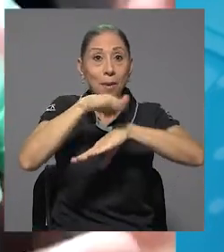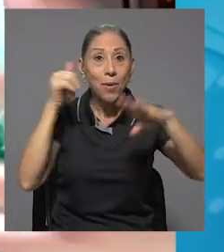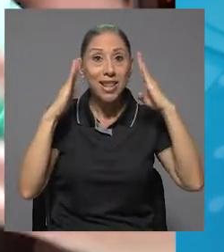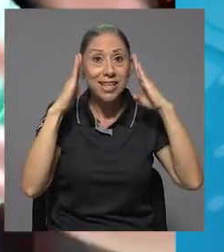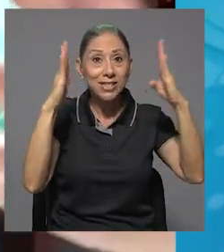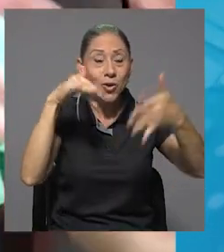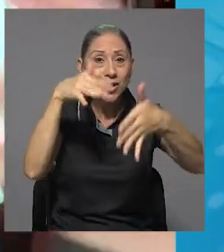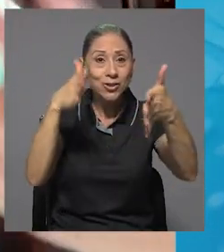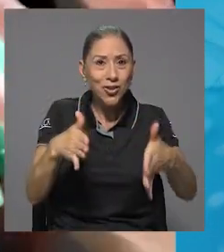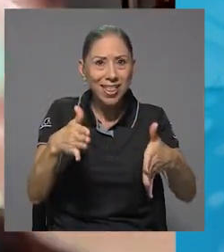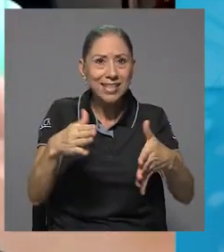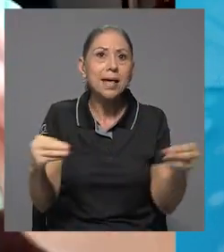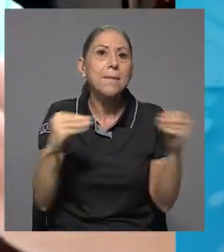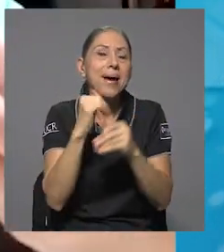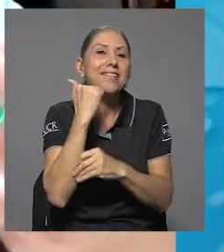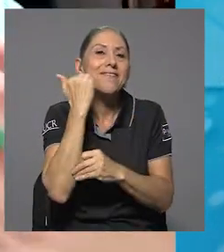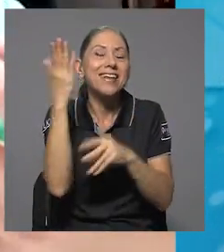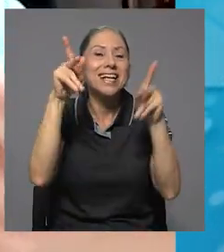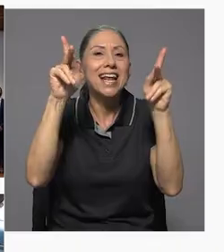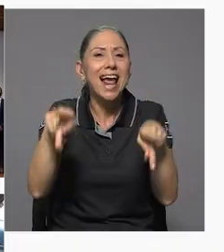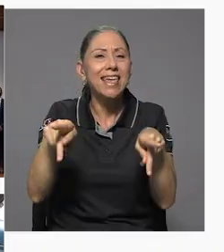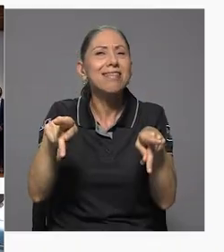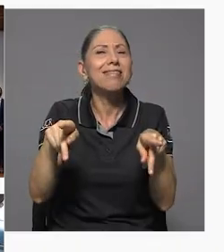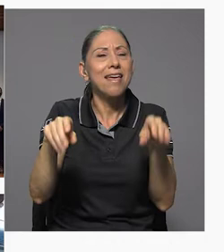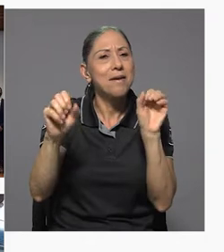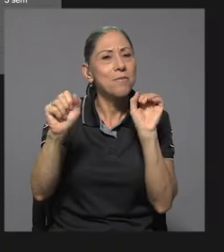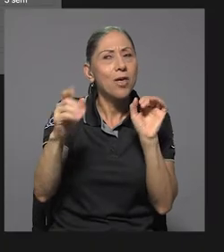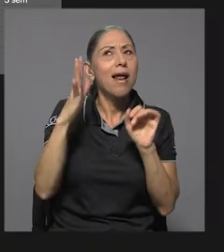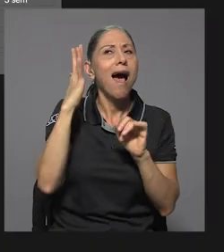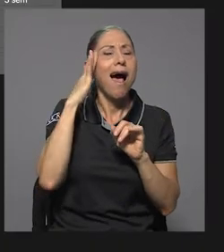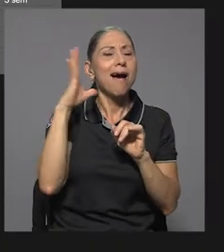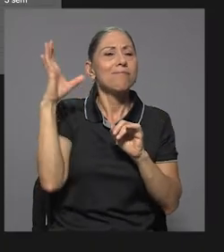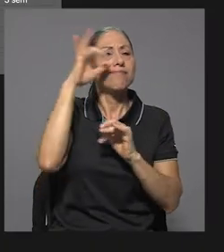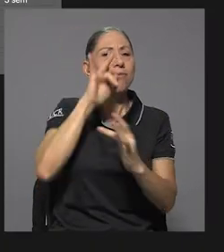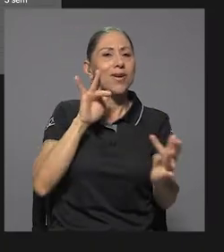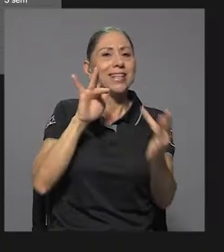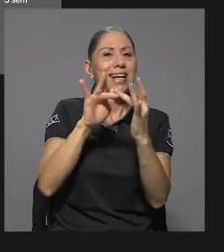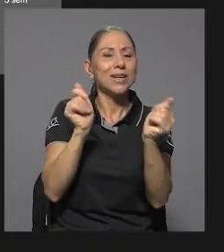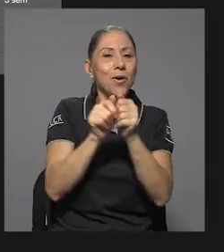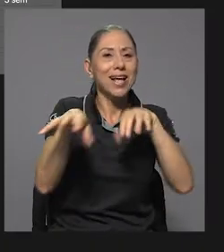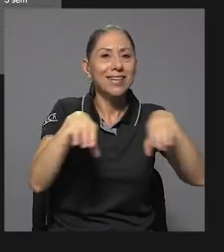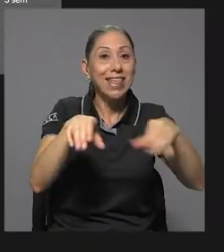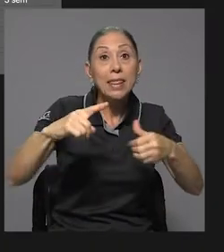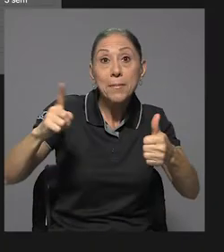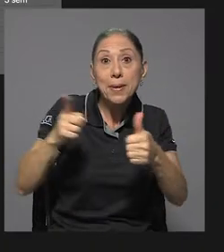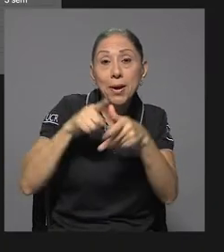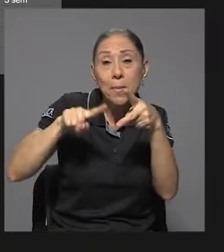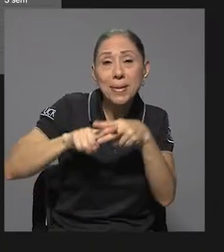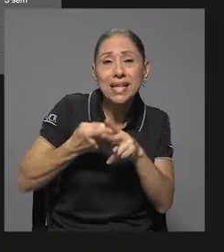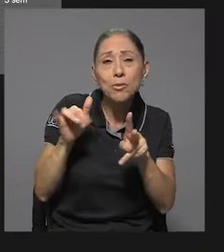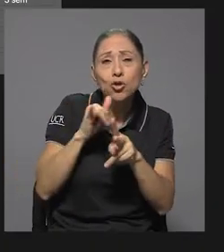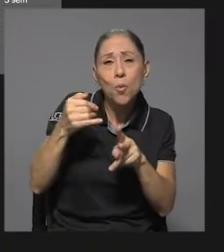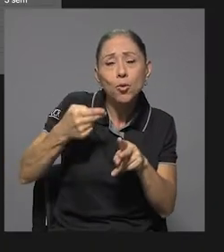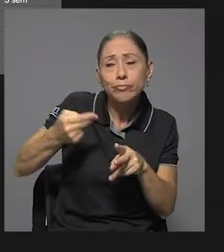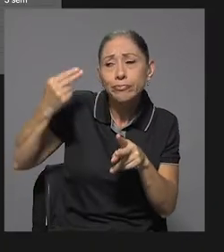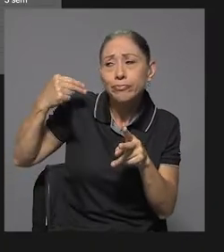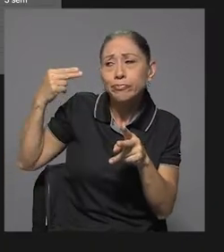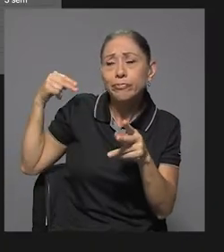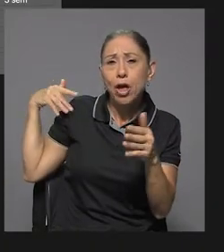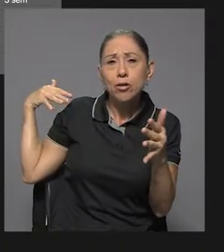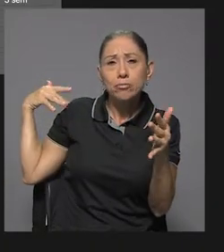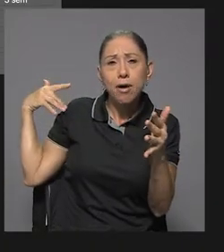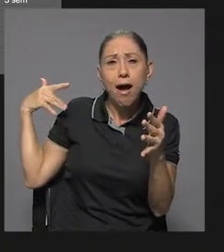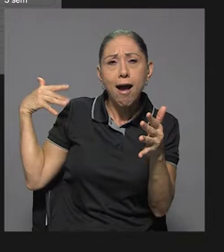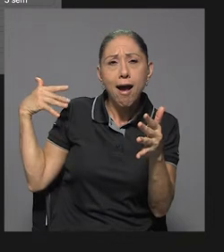como más fácil que se conectara la gente con la misma actividad. Entonces empezamos primero siendo como una línea histórica y empezamos